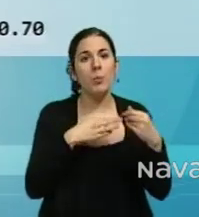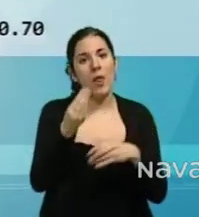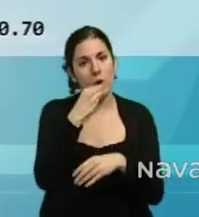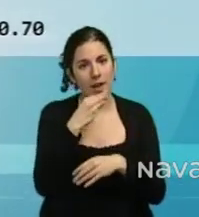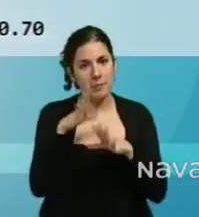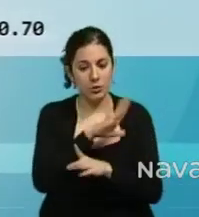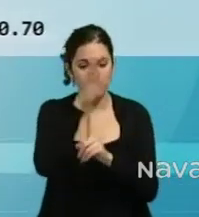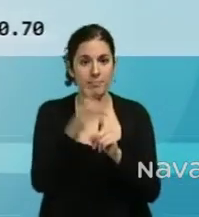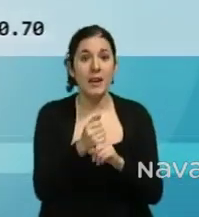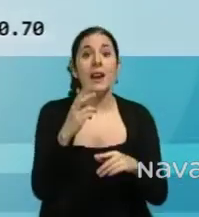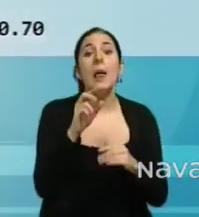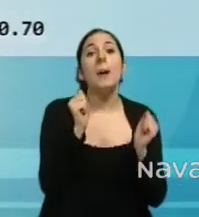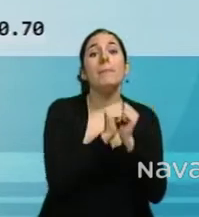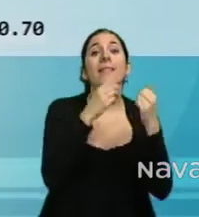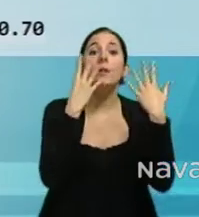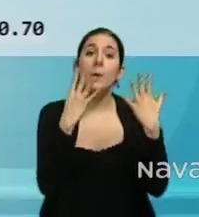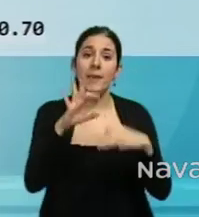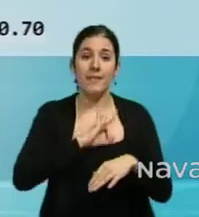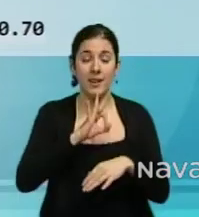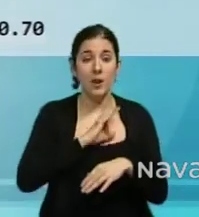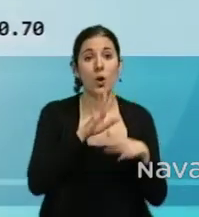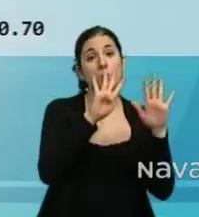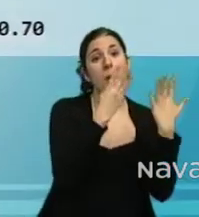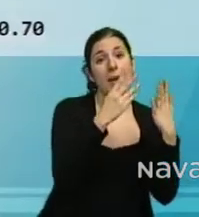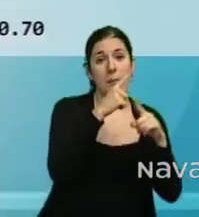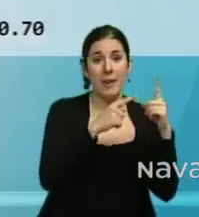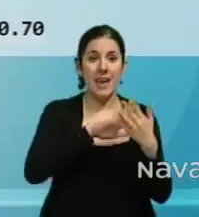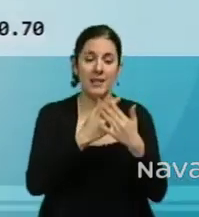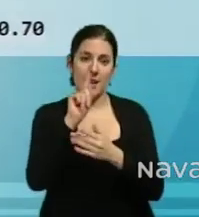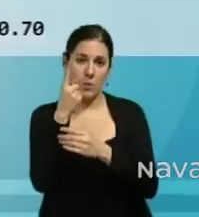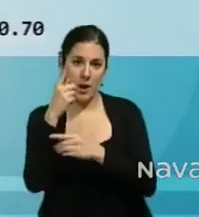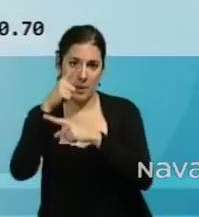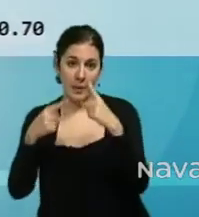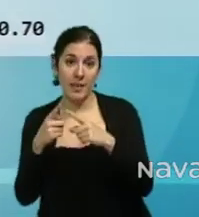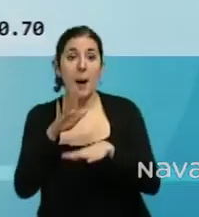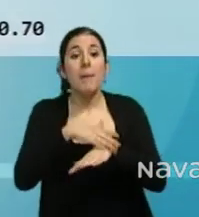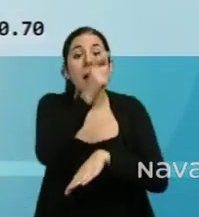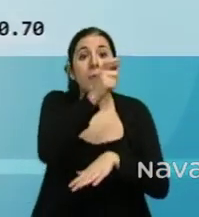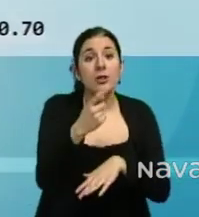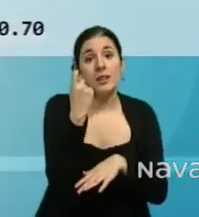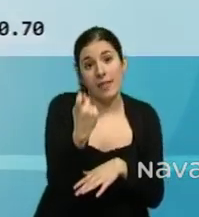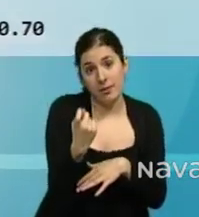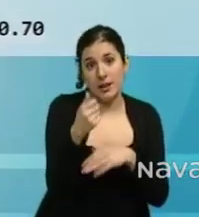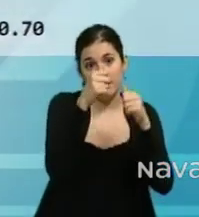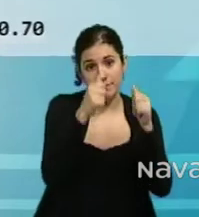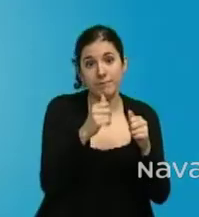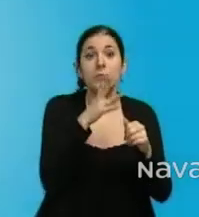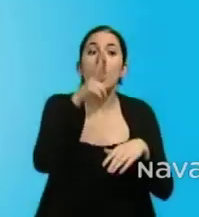enero de 9 y media a 1 y media y se dirige a aquellas personas que necesiten este documento homologado por el Gobierno de Navarra.